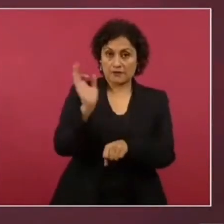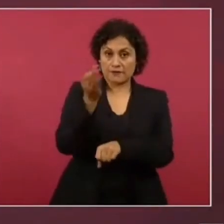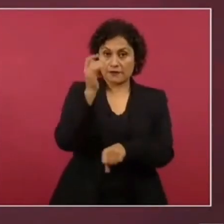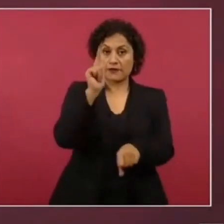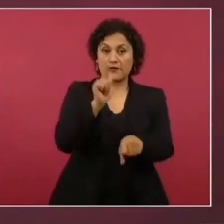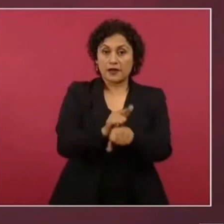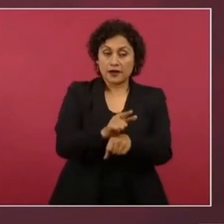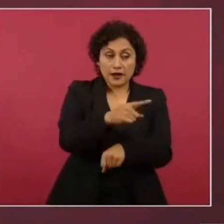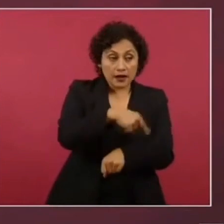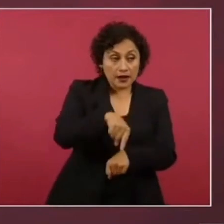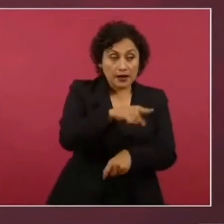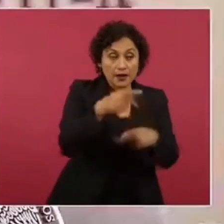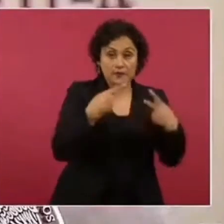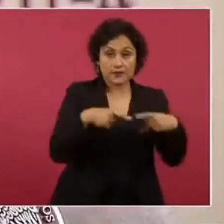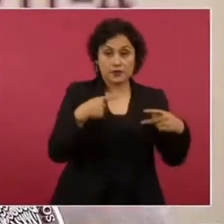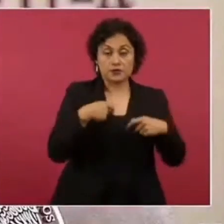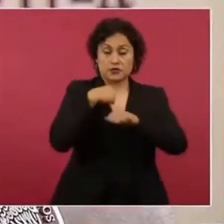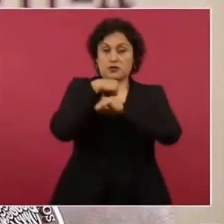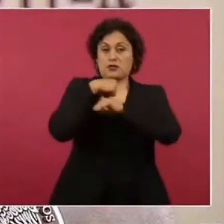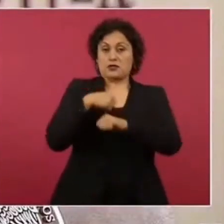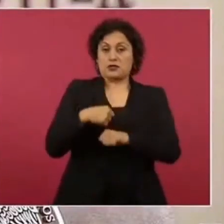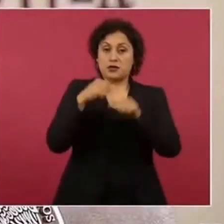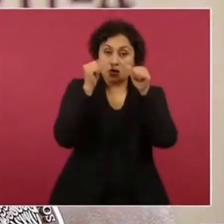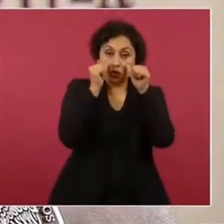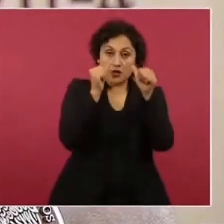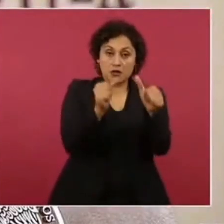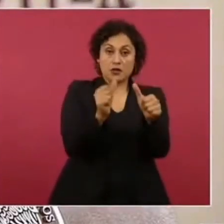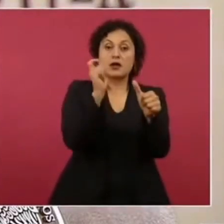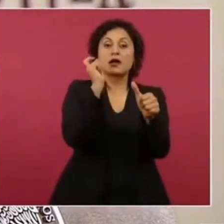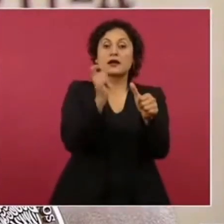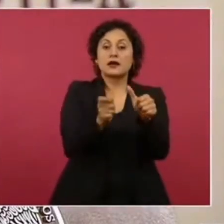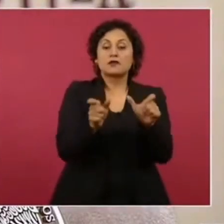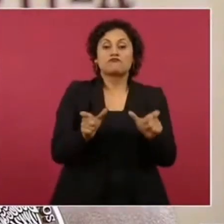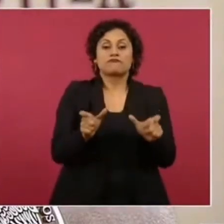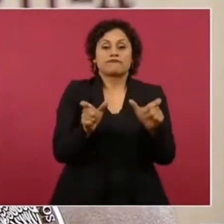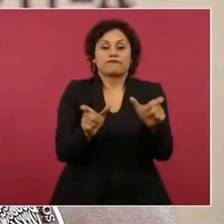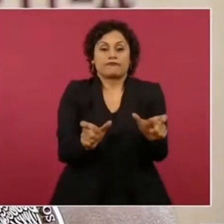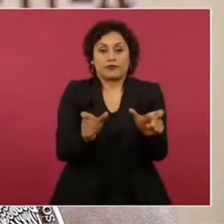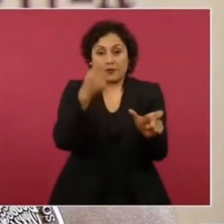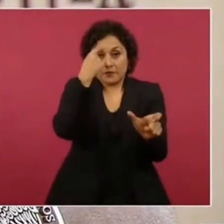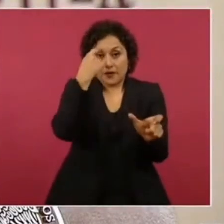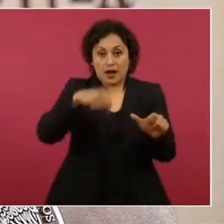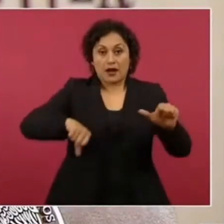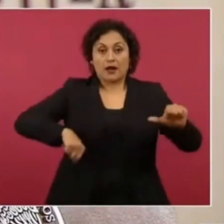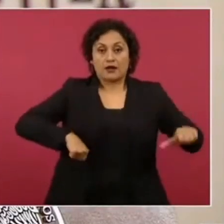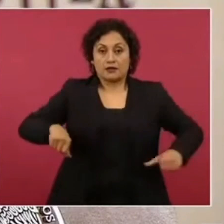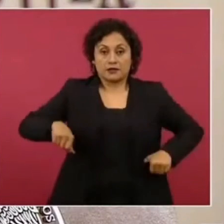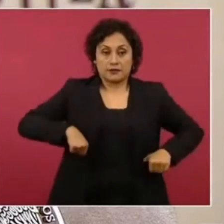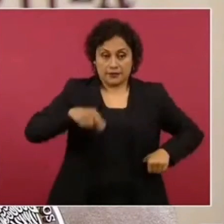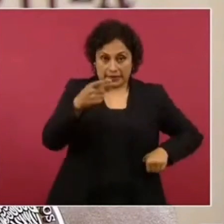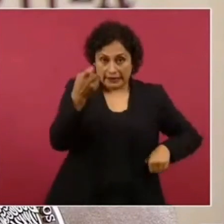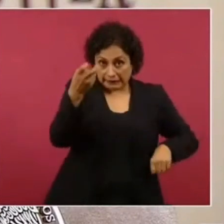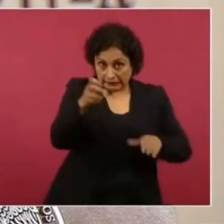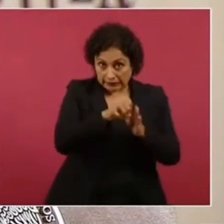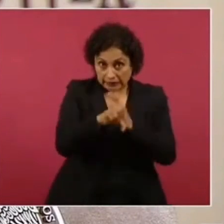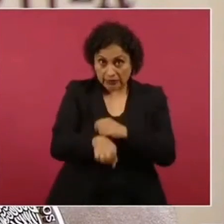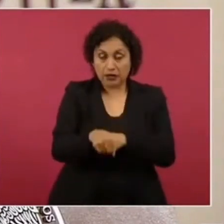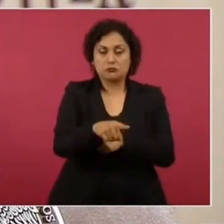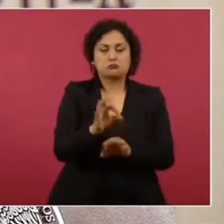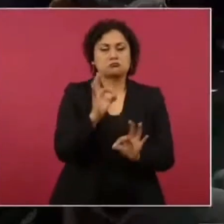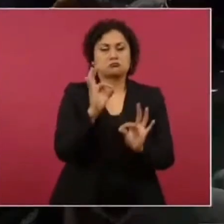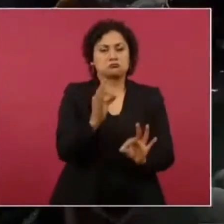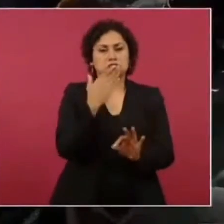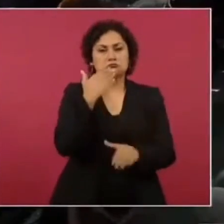de que el desempeño de este tipo de espectáculos se lleve con bien y que no se